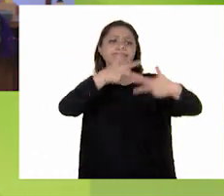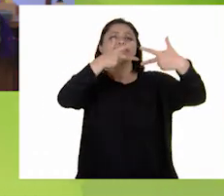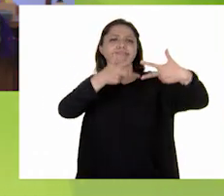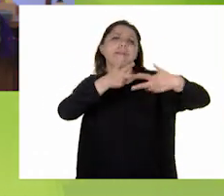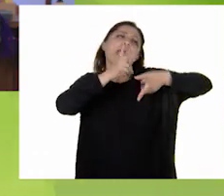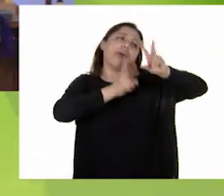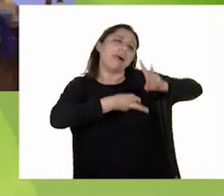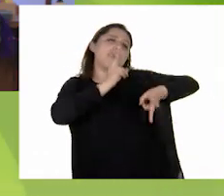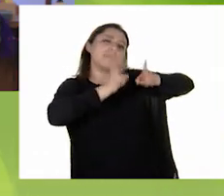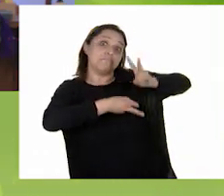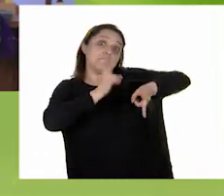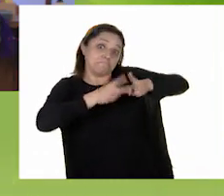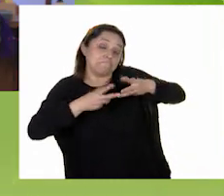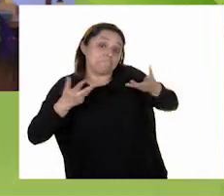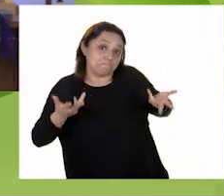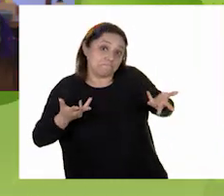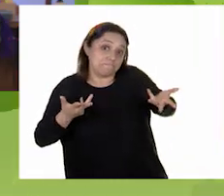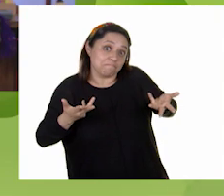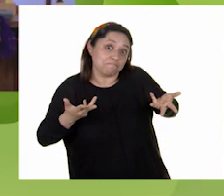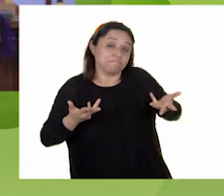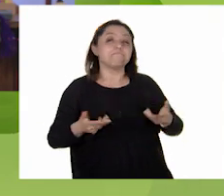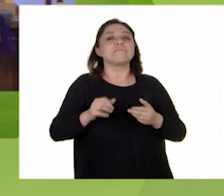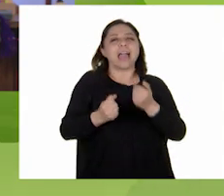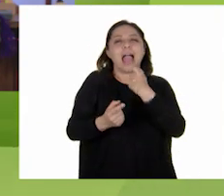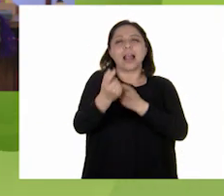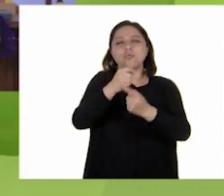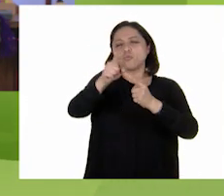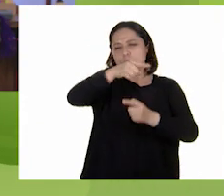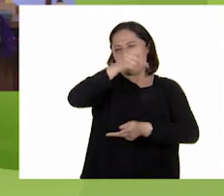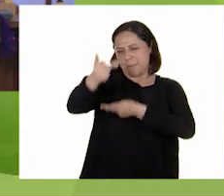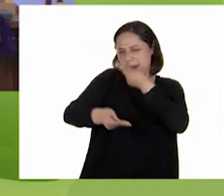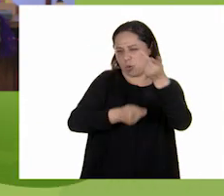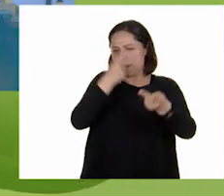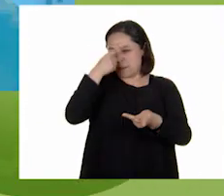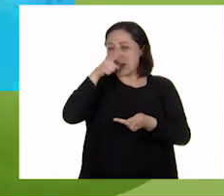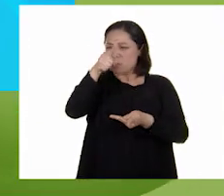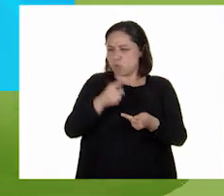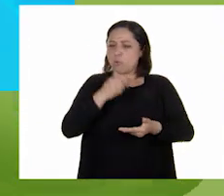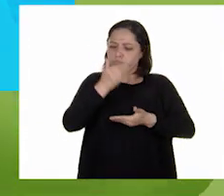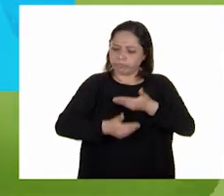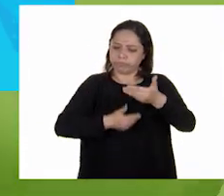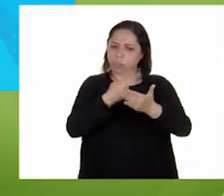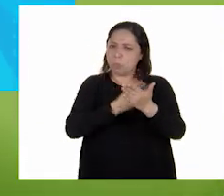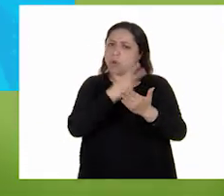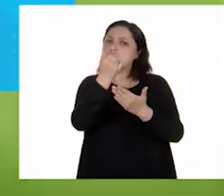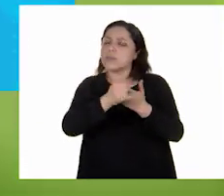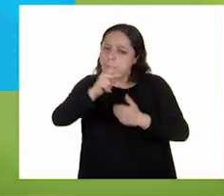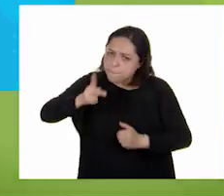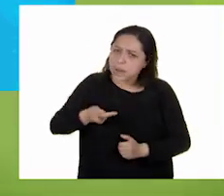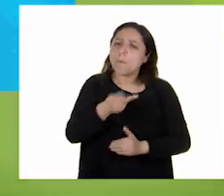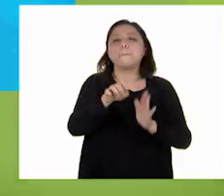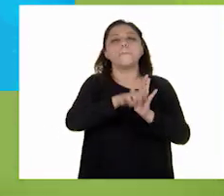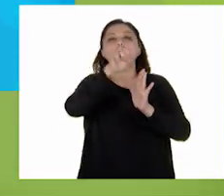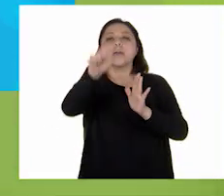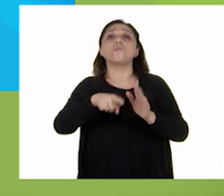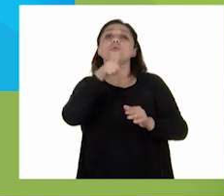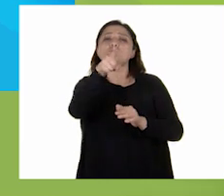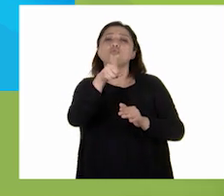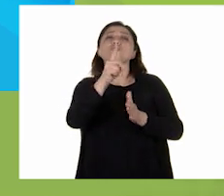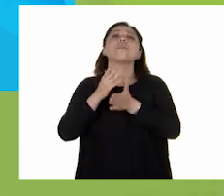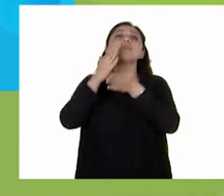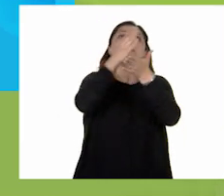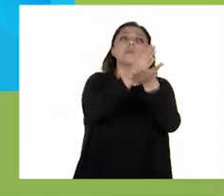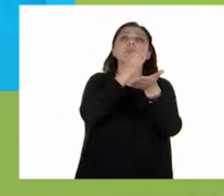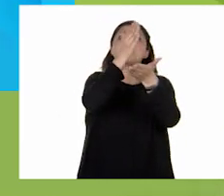Algunas preguntas que podemos compartir contigo para que sigas desarrollando tus proyectos son... ¿Cómo puedes regresar a visitar a tus